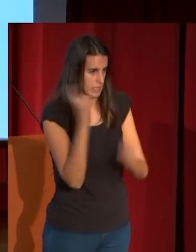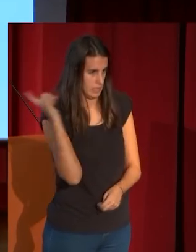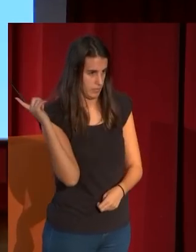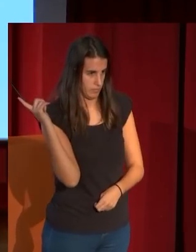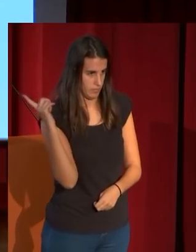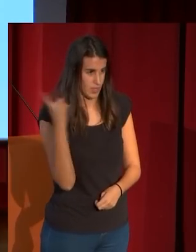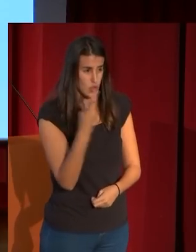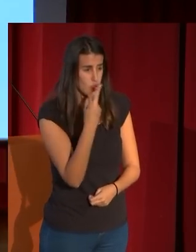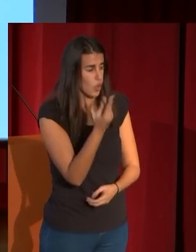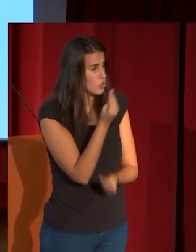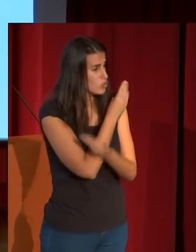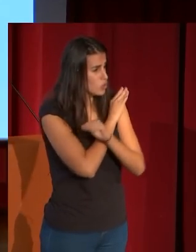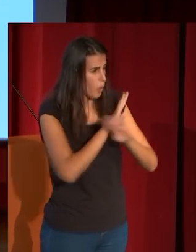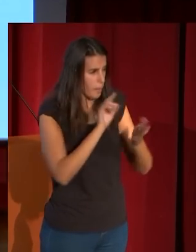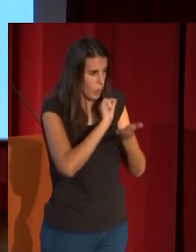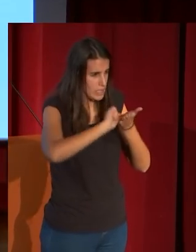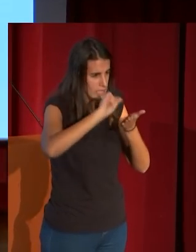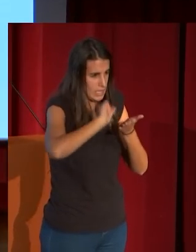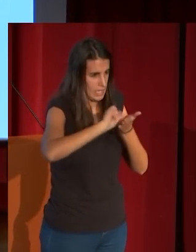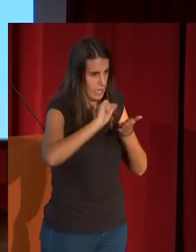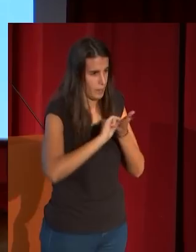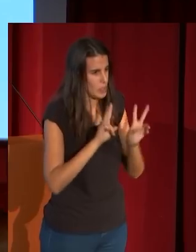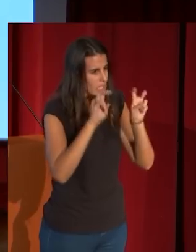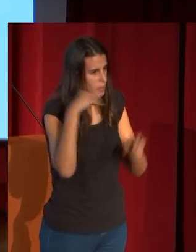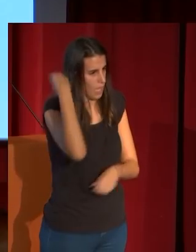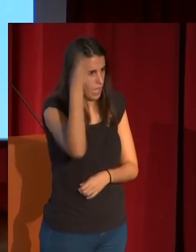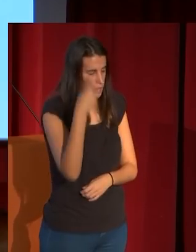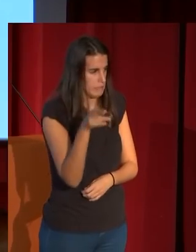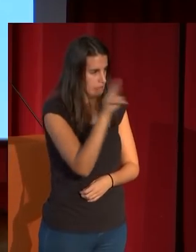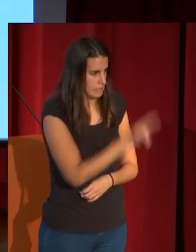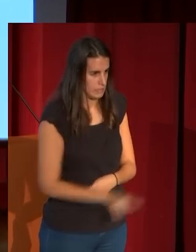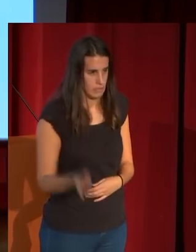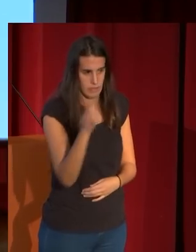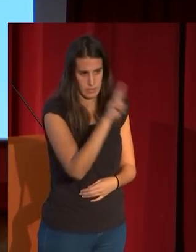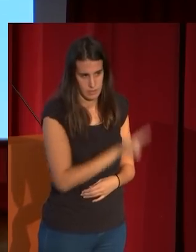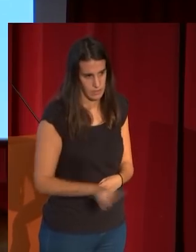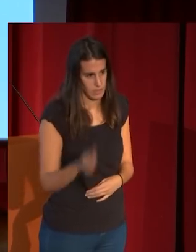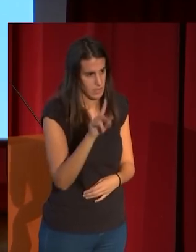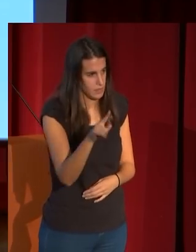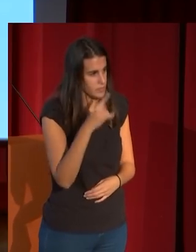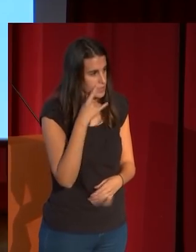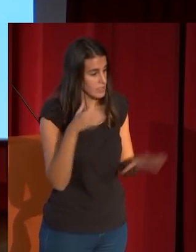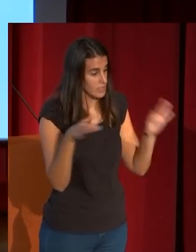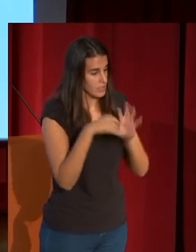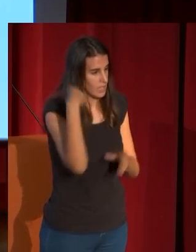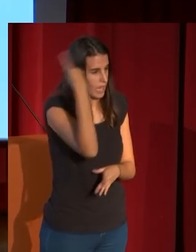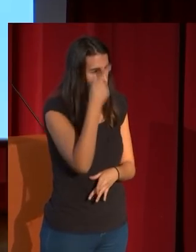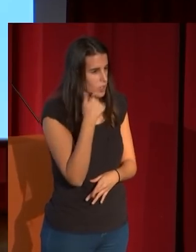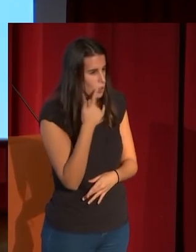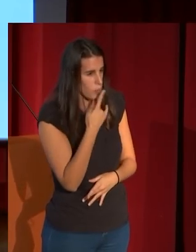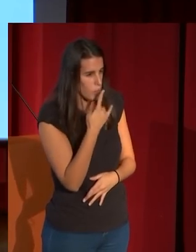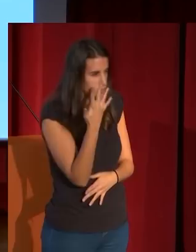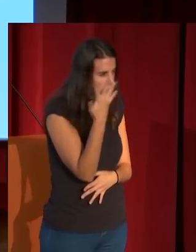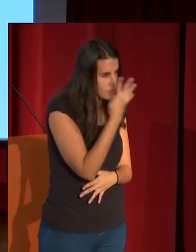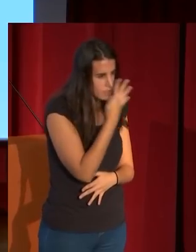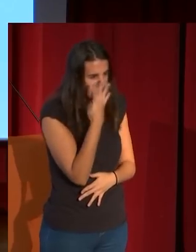los mejores grabados de Fortuny y como el tema árabe es vertido aquí con un sentido, por un lado, de misterio, como decía